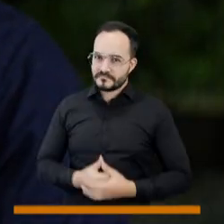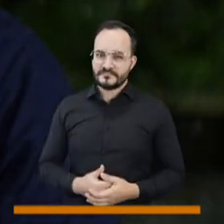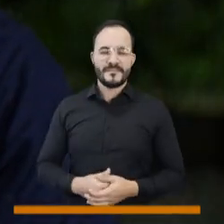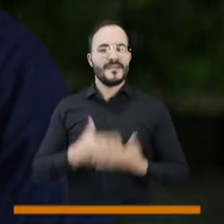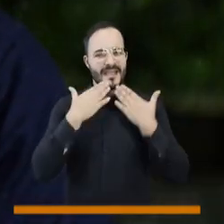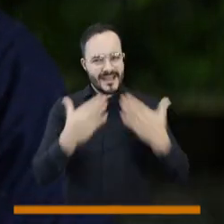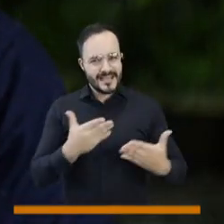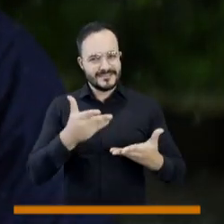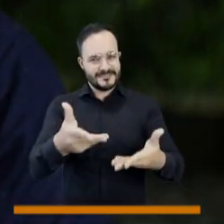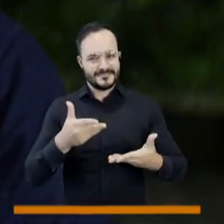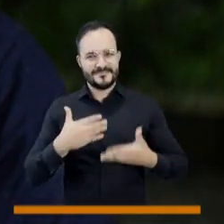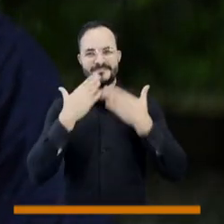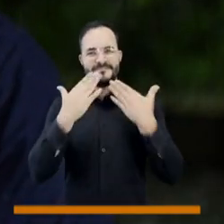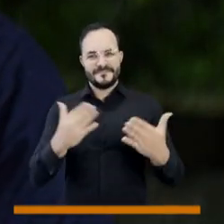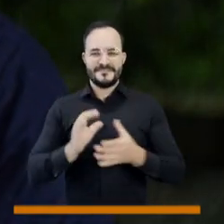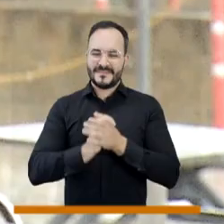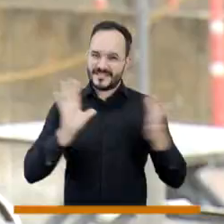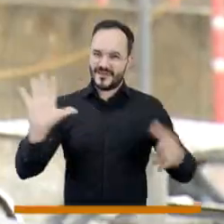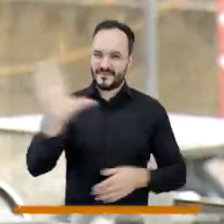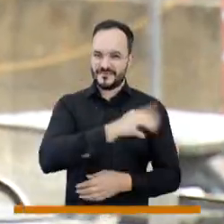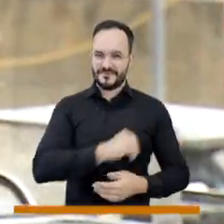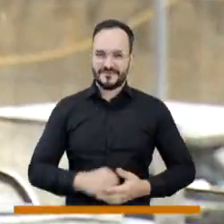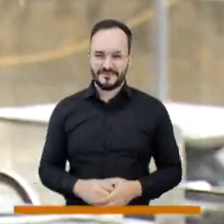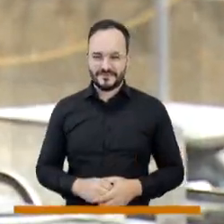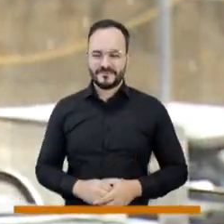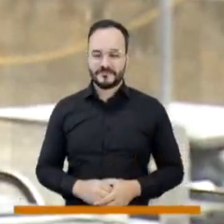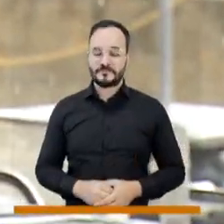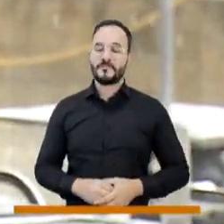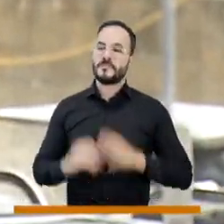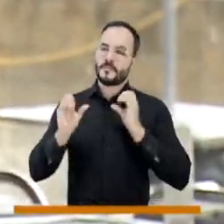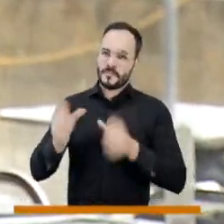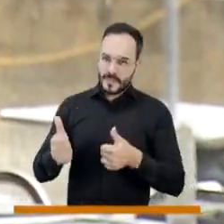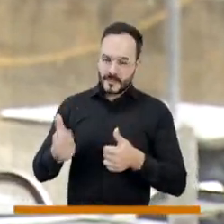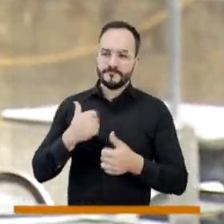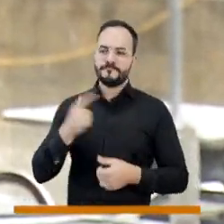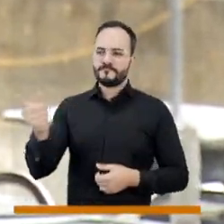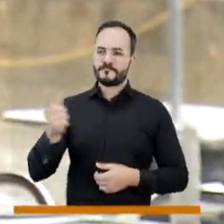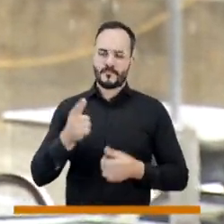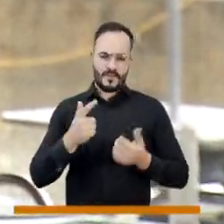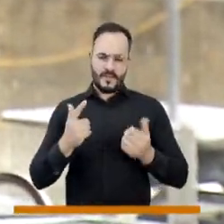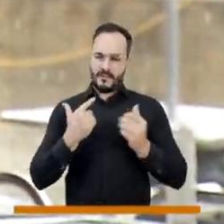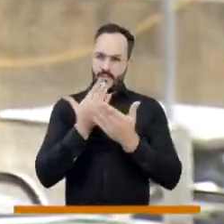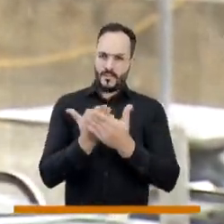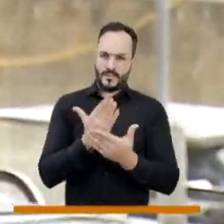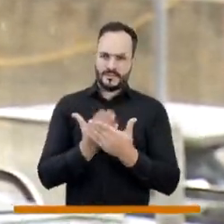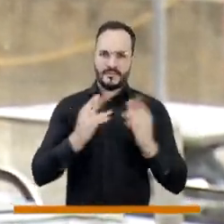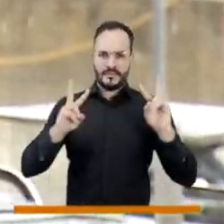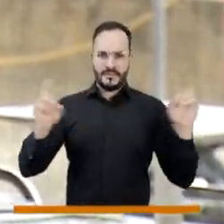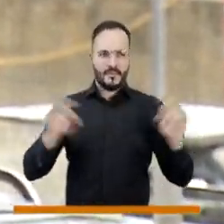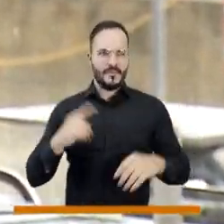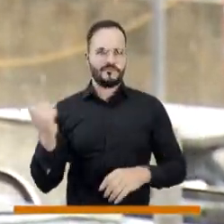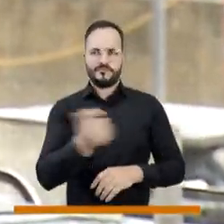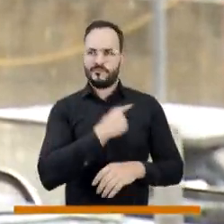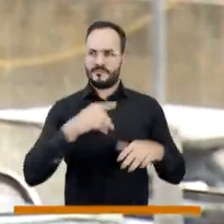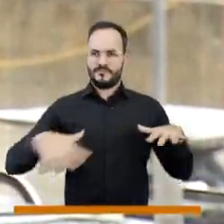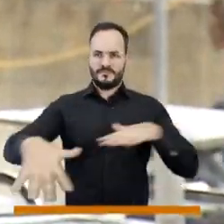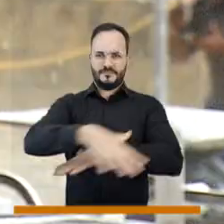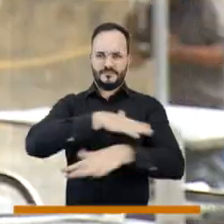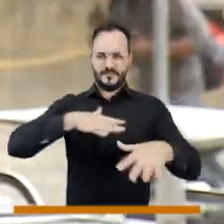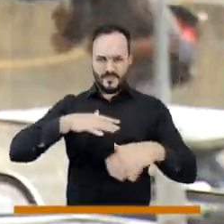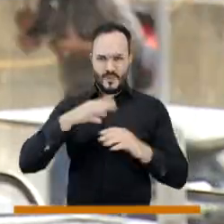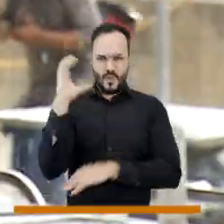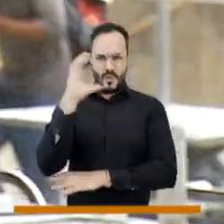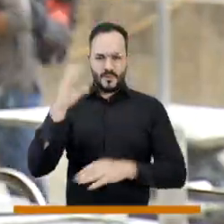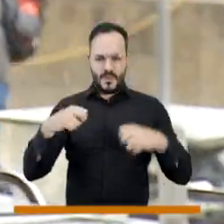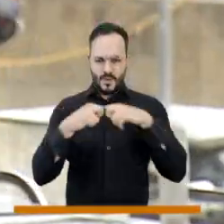invitación y un saludo a todos los oyentes. Bueno, Santiago, hablemos si con la matriz energética del país en